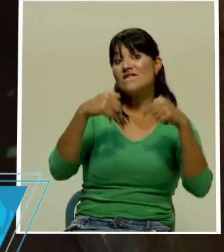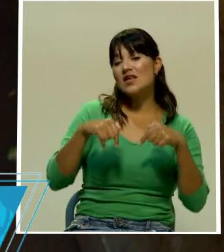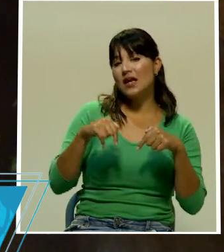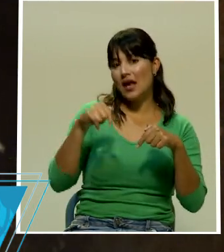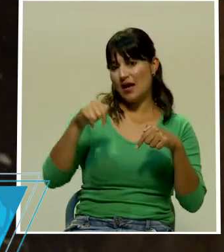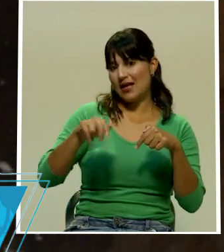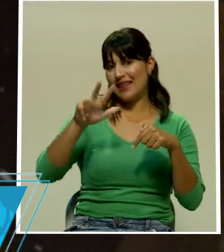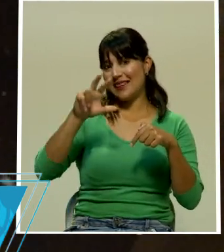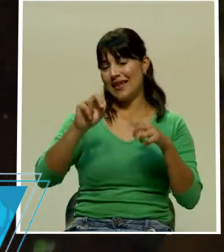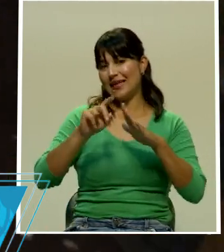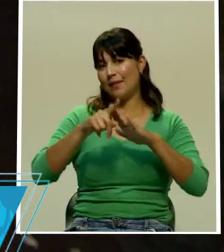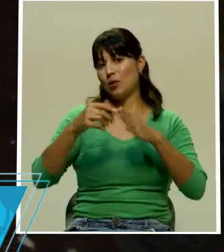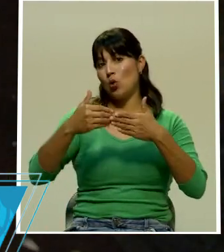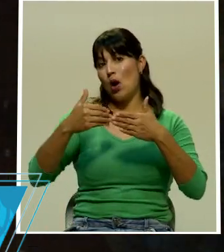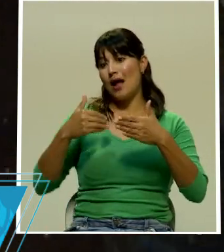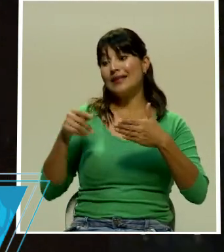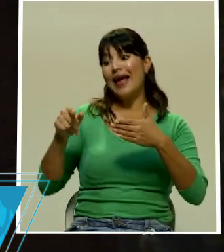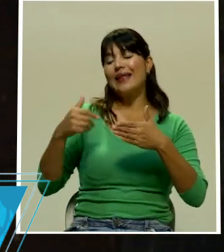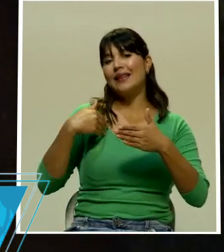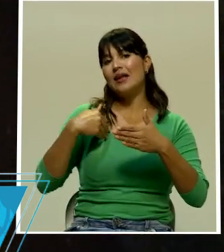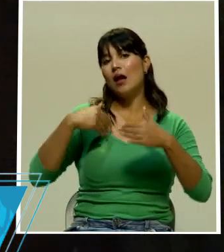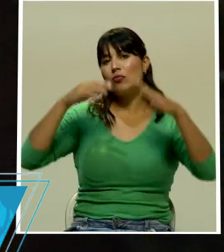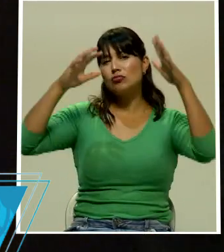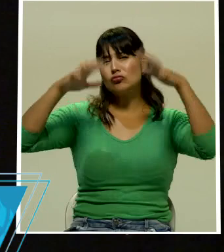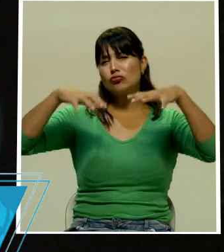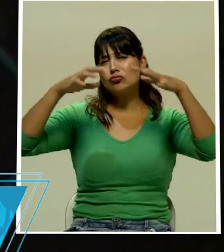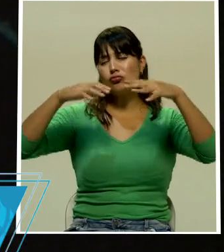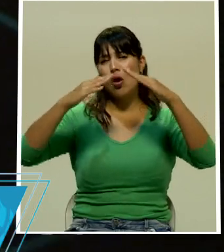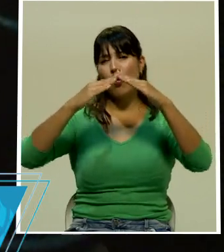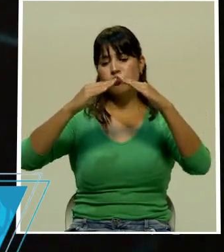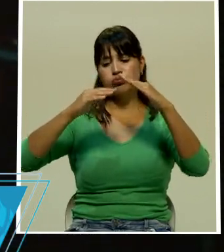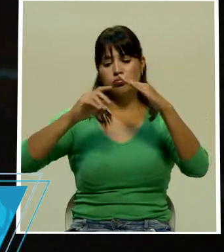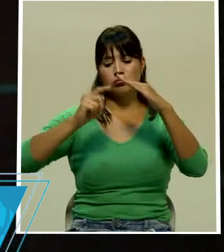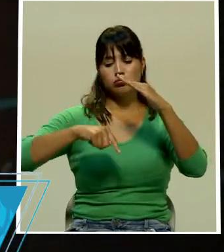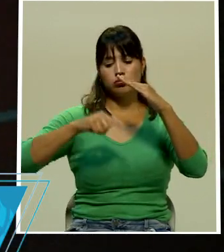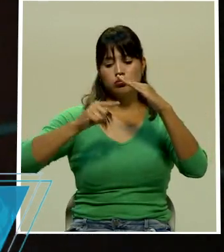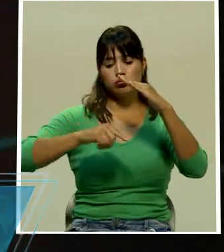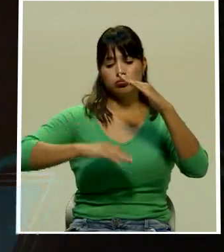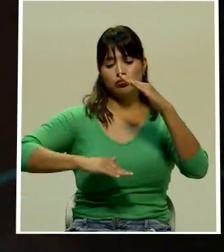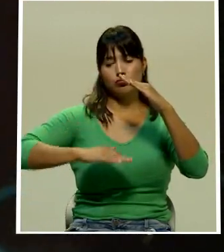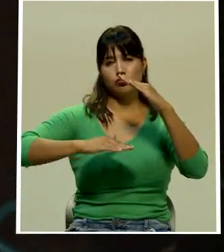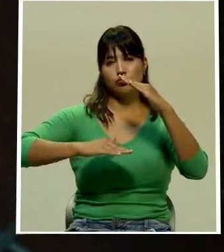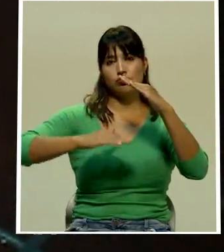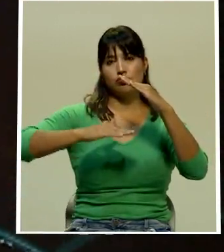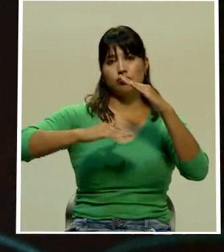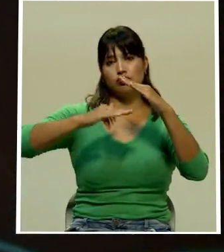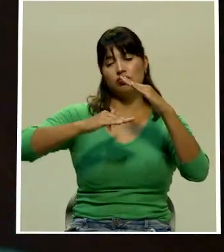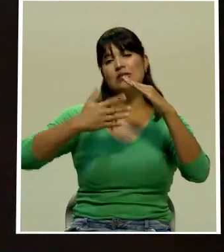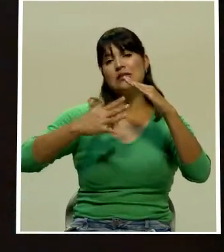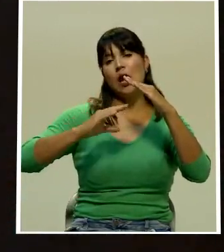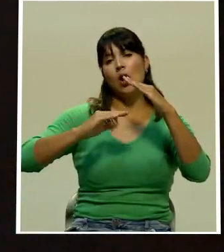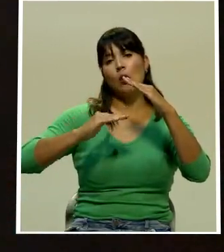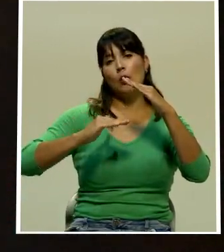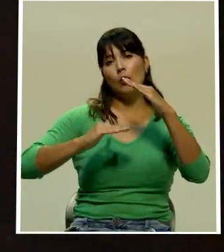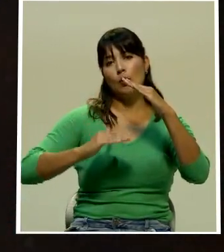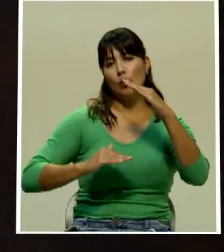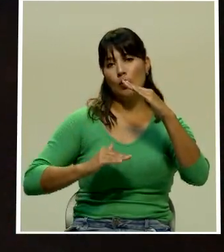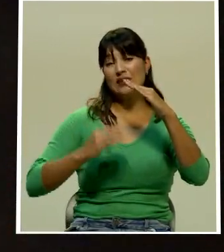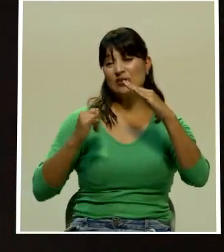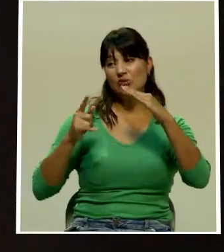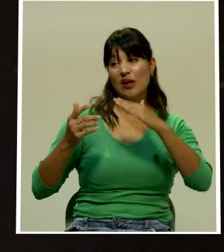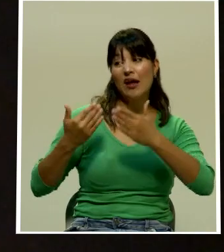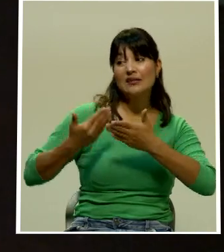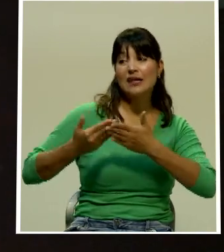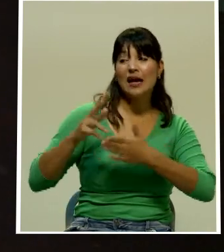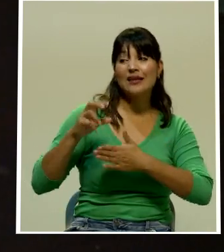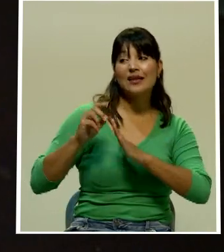inundado. Eso está inundado de agua, ya que ahí está el pozo de agua. Esto es una inundación. Hace un poquito vino un muchacho y como